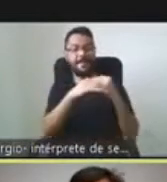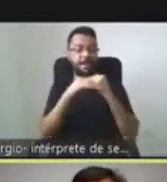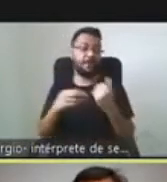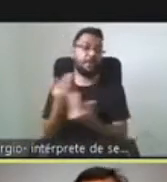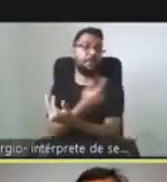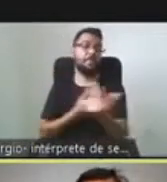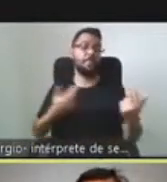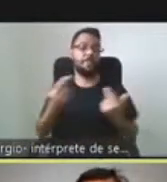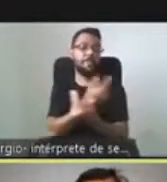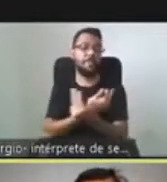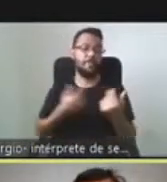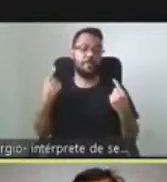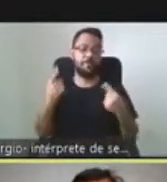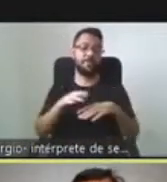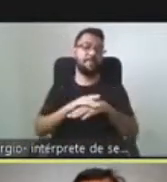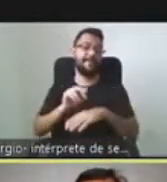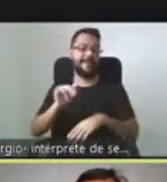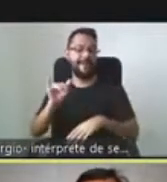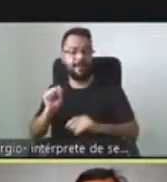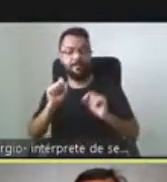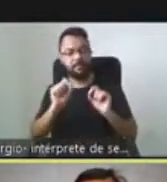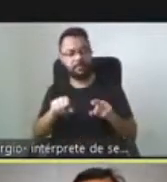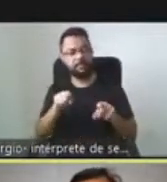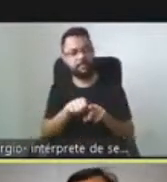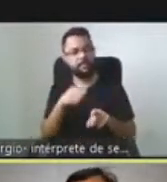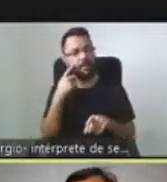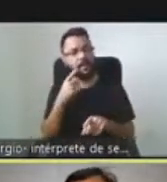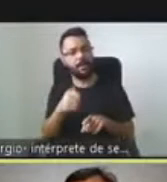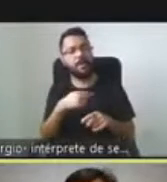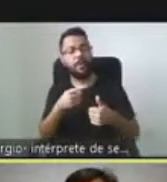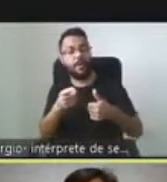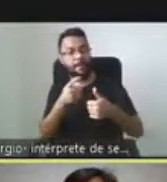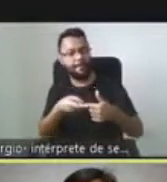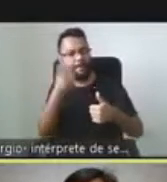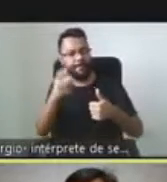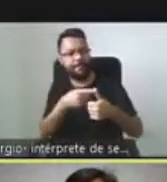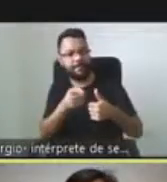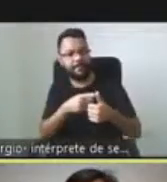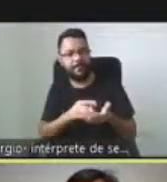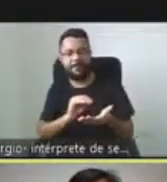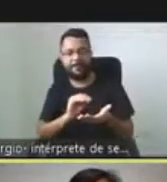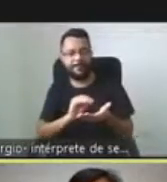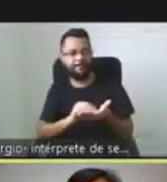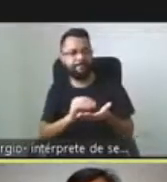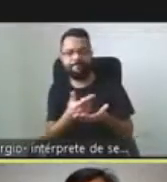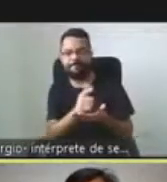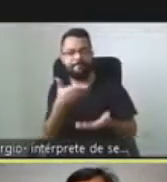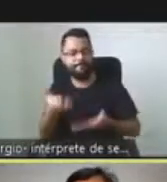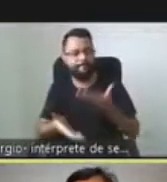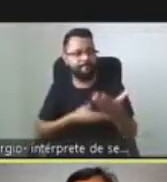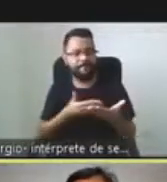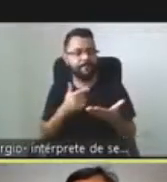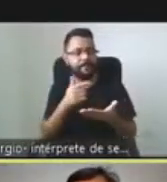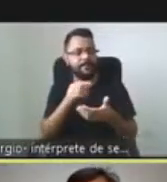quienes vivimos con una enfermedad rara. Allí están la falta de acceso al diagnóstico correcto, porque además en esos